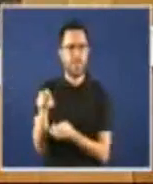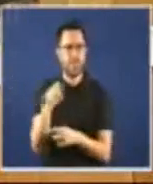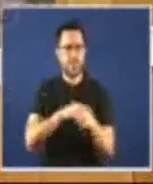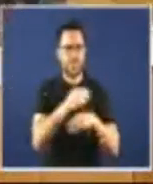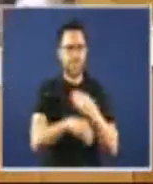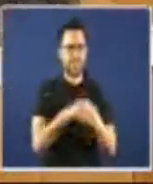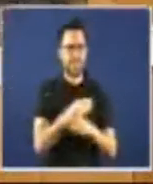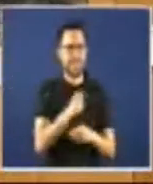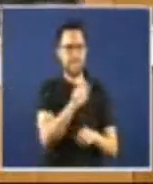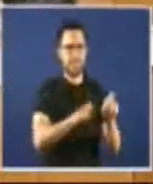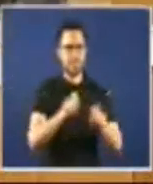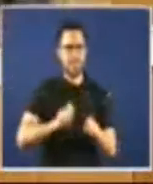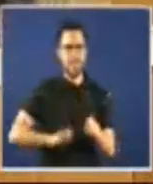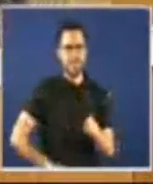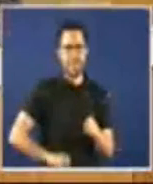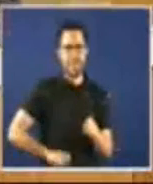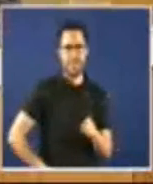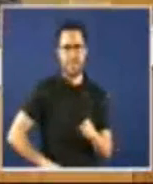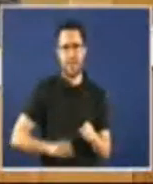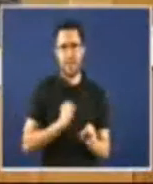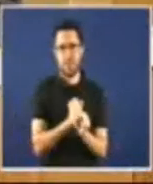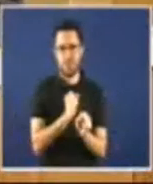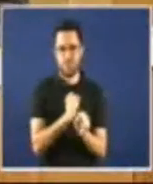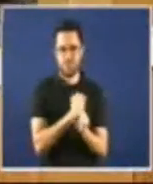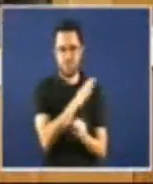tanto os activos como os